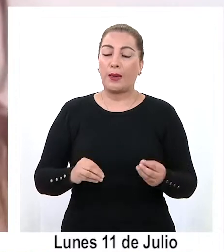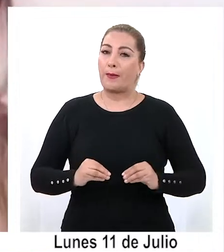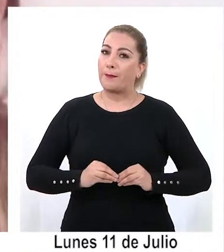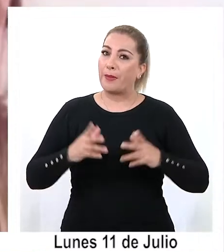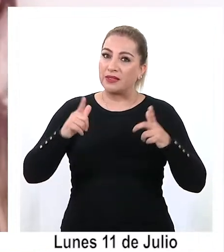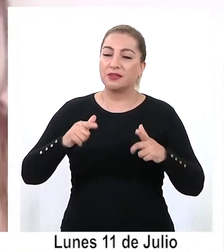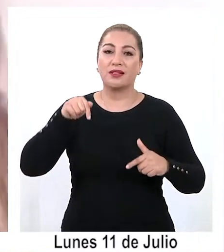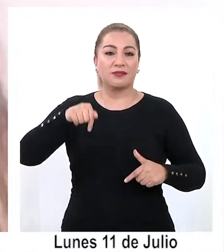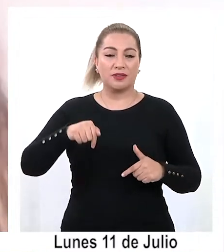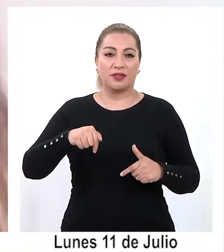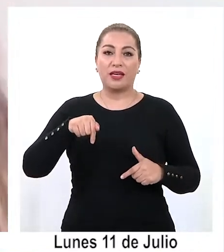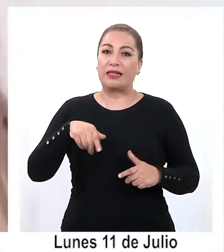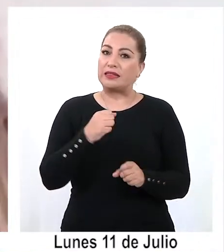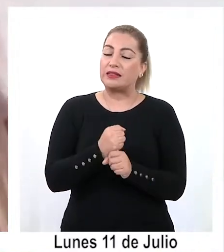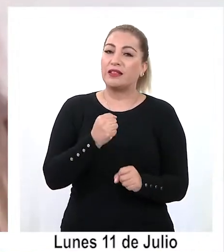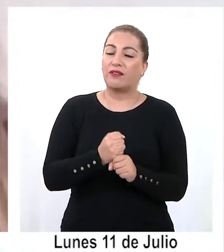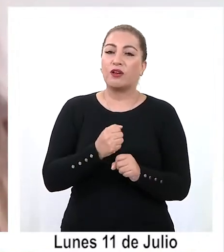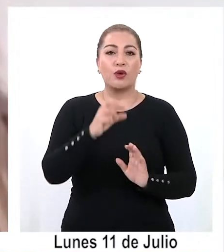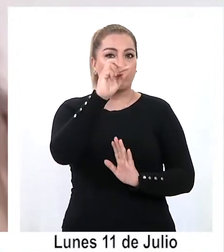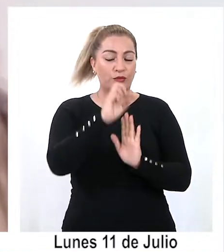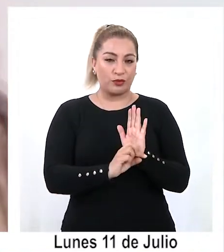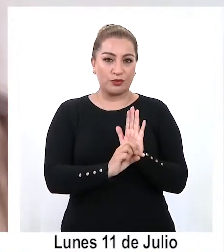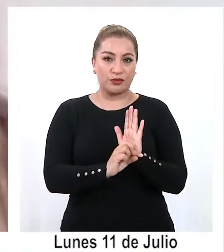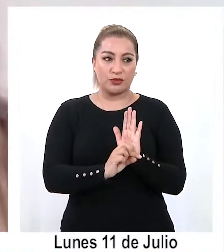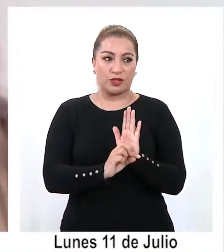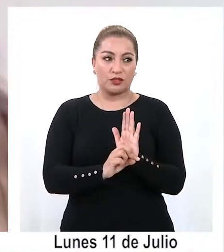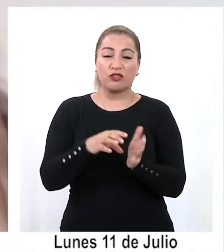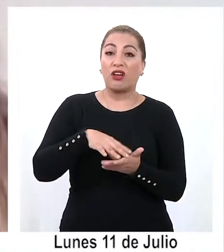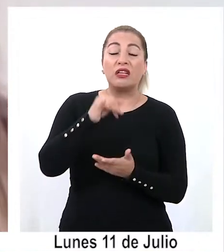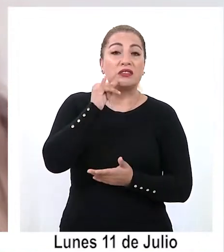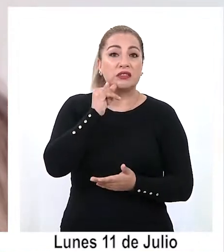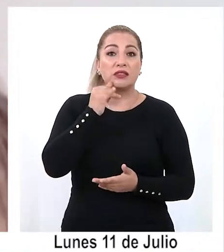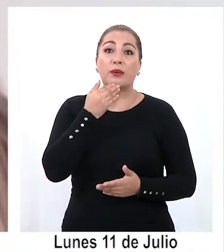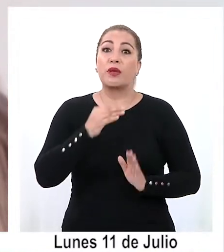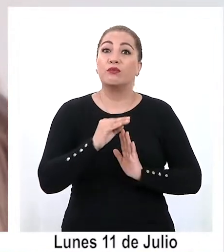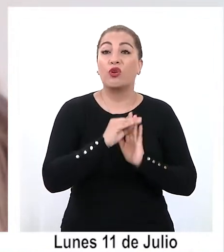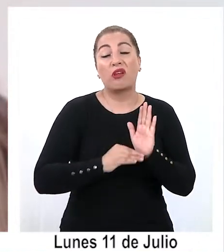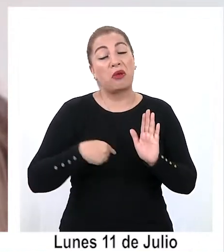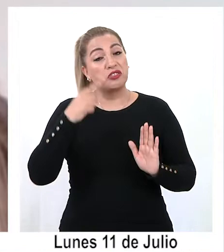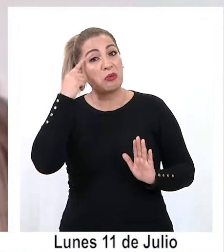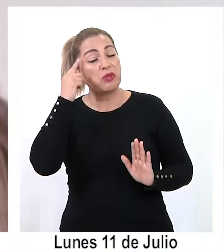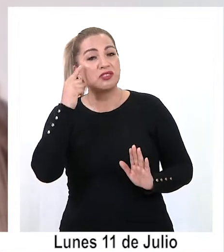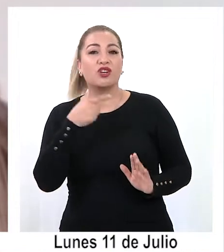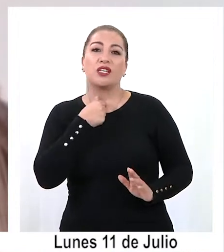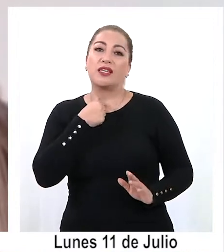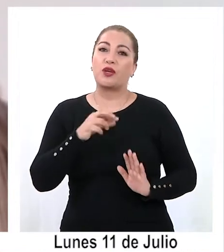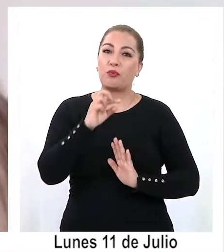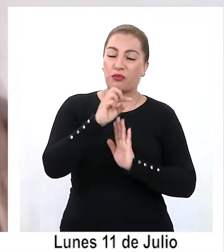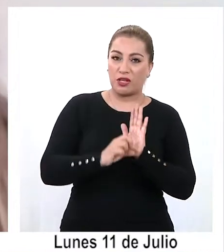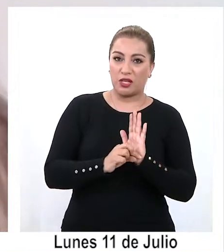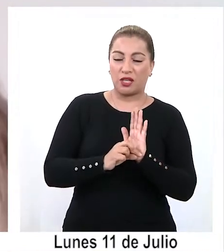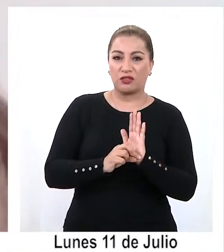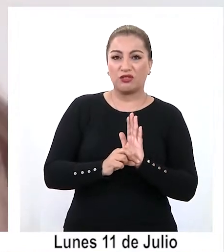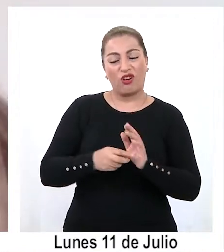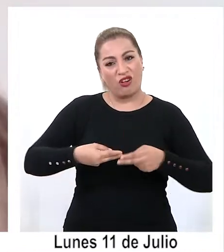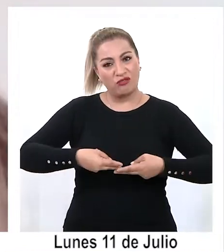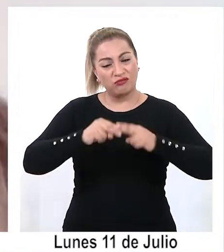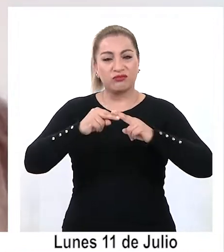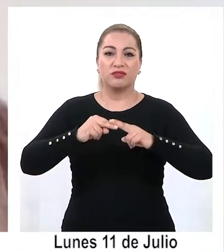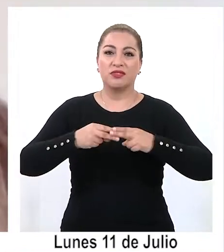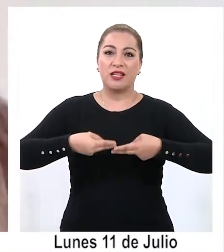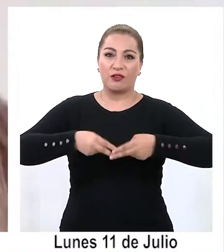crecimiento y en esto mano de obra con proyectos locales. Y más que programa, yo quiero proyectos como se dicen ahí, con fierro y